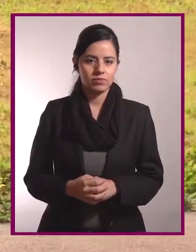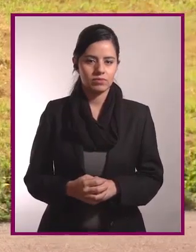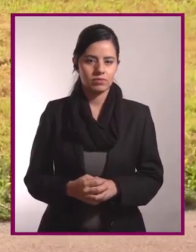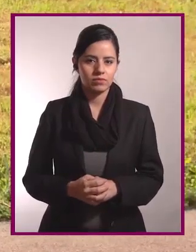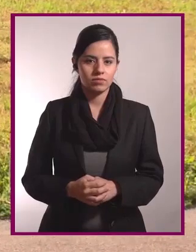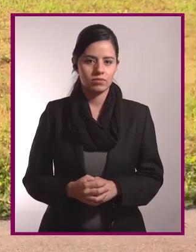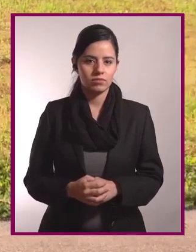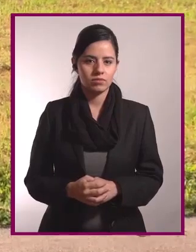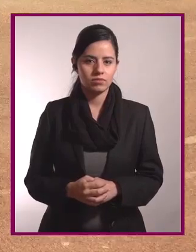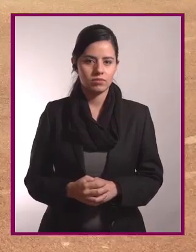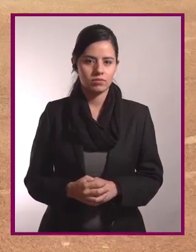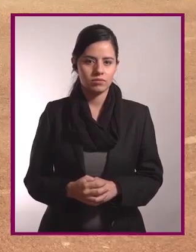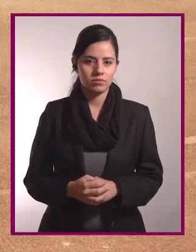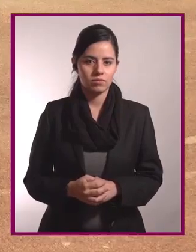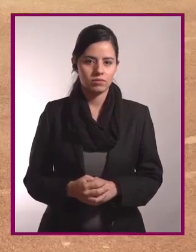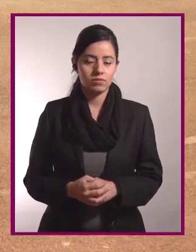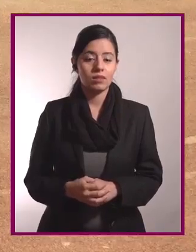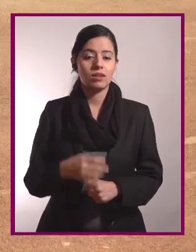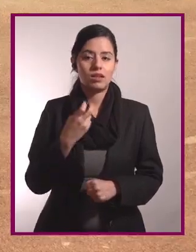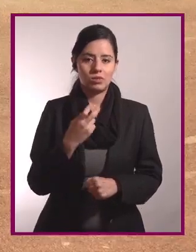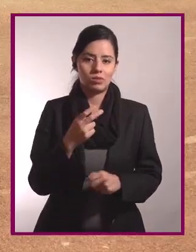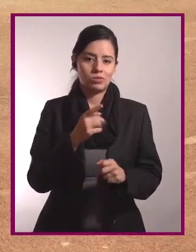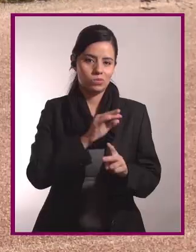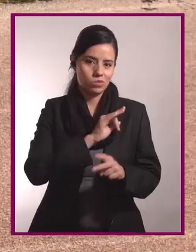extensión del cuadriceps.